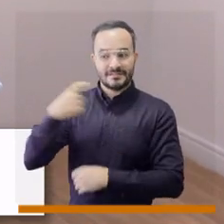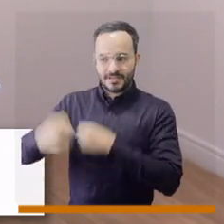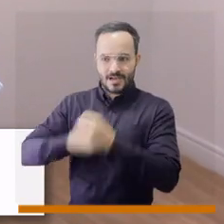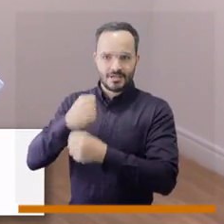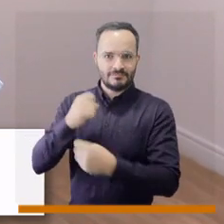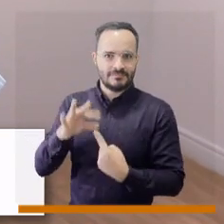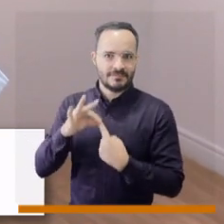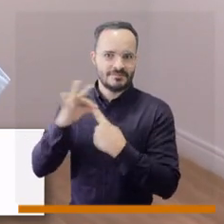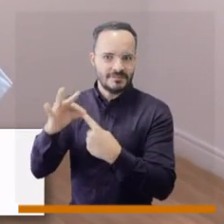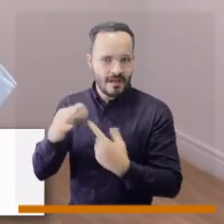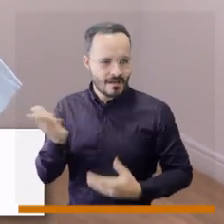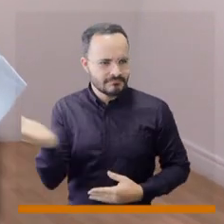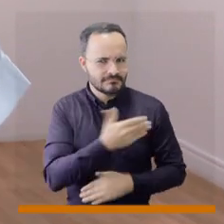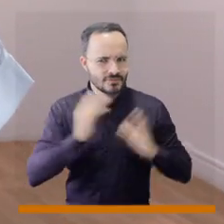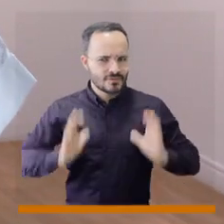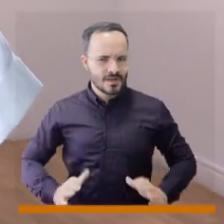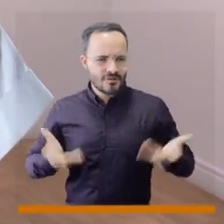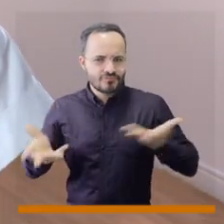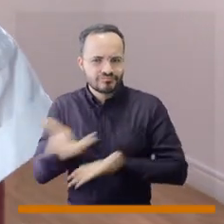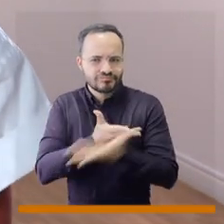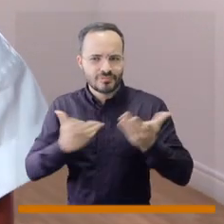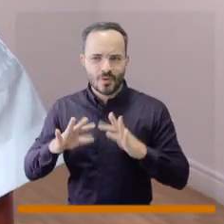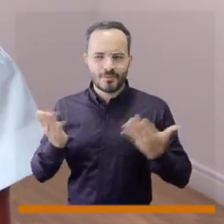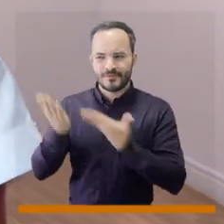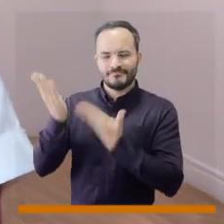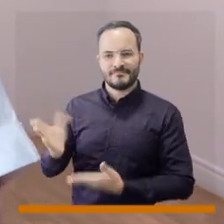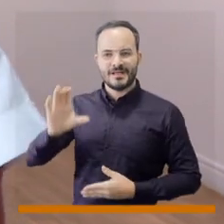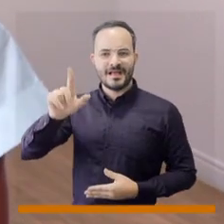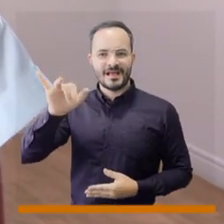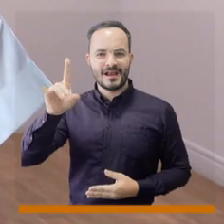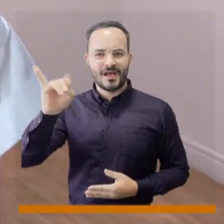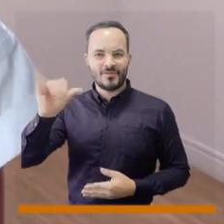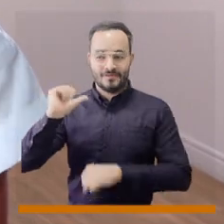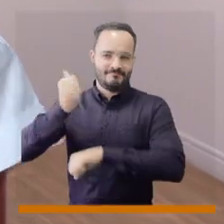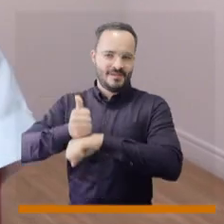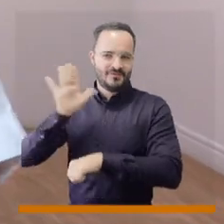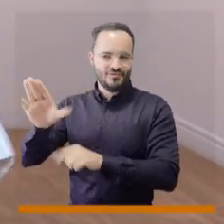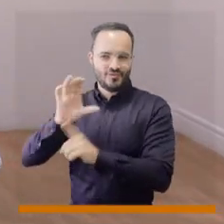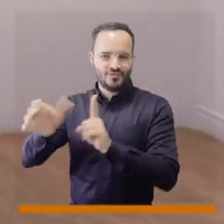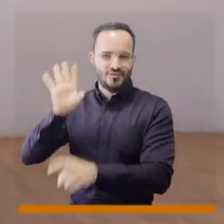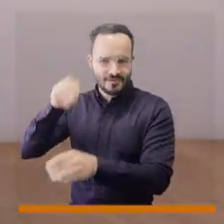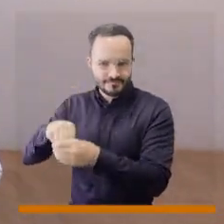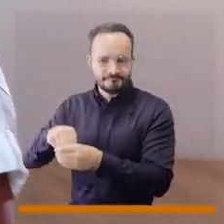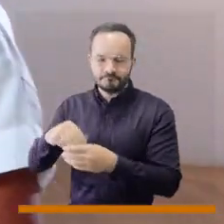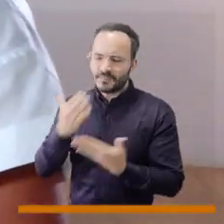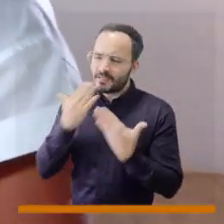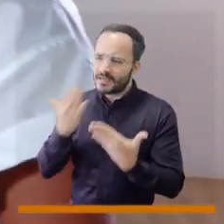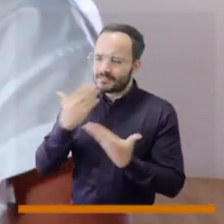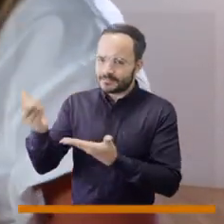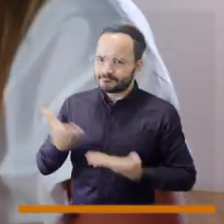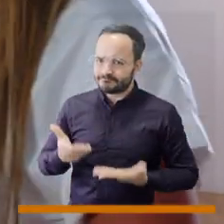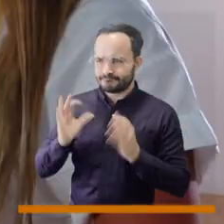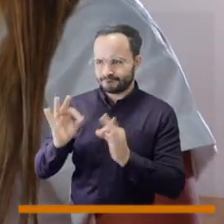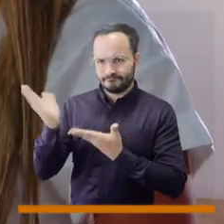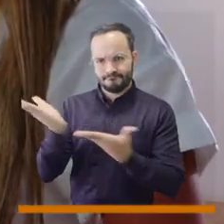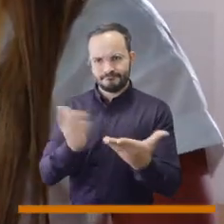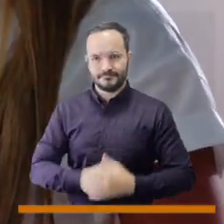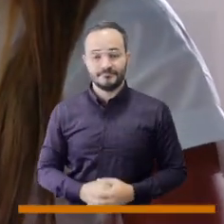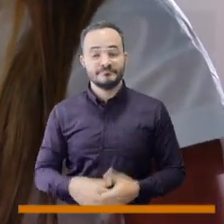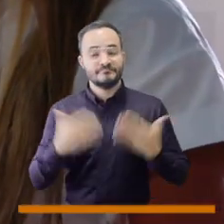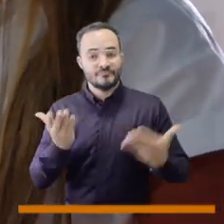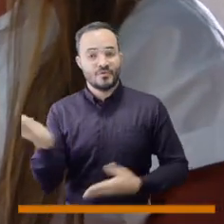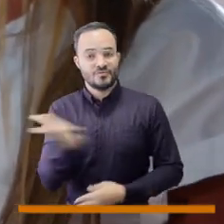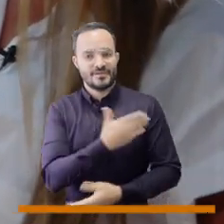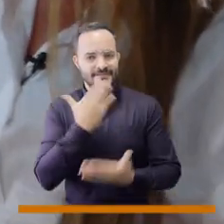junto a los ciudadanos. Eso nos lo va a contar Claudia Villegas, Jefe de Cultura. Claudia, muchas gracias por recibirnos y bienvenida. A ustedes